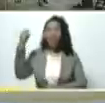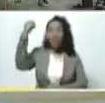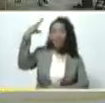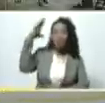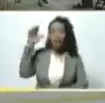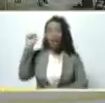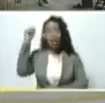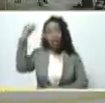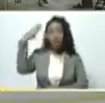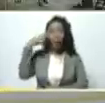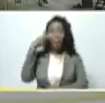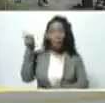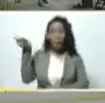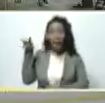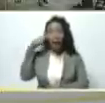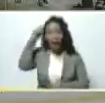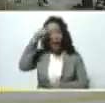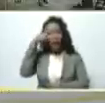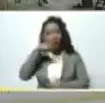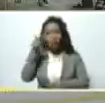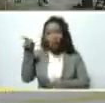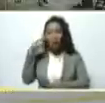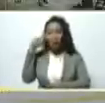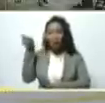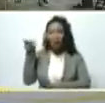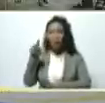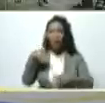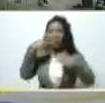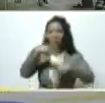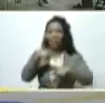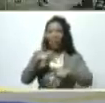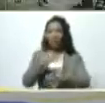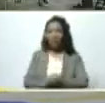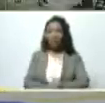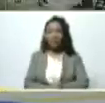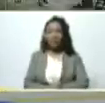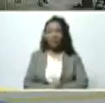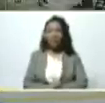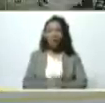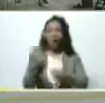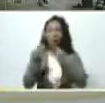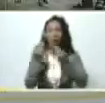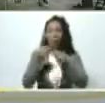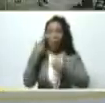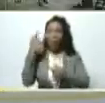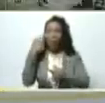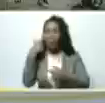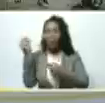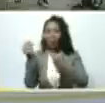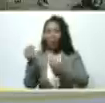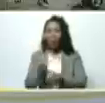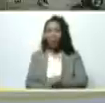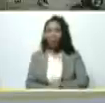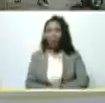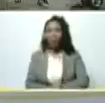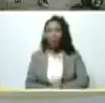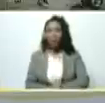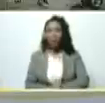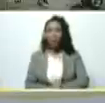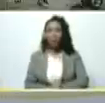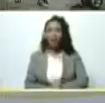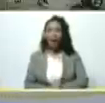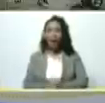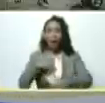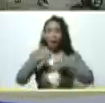mira marques grábalo ahí para el tiktok de sol a sol como es la canción para ver escalona hacia con los brazos los